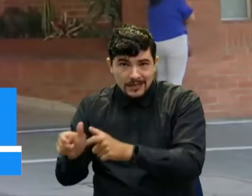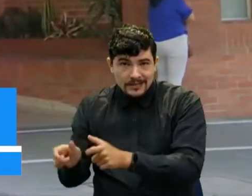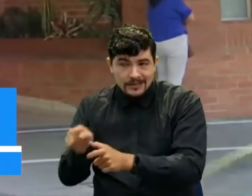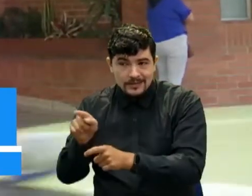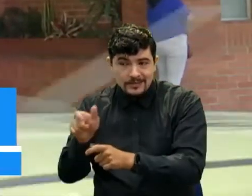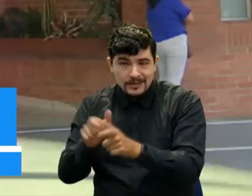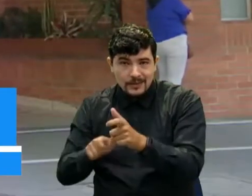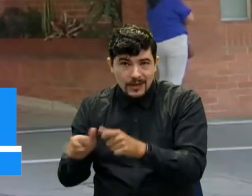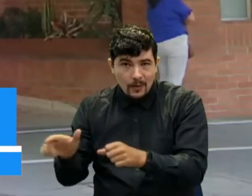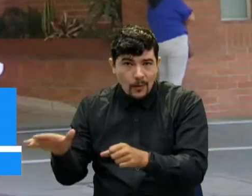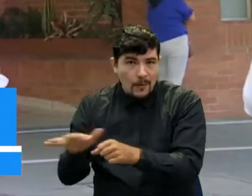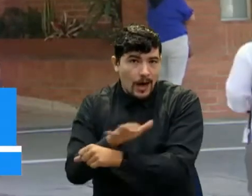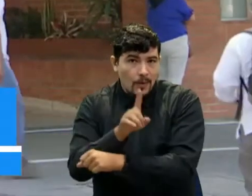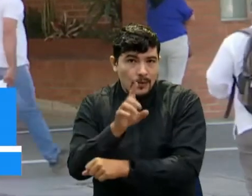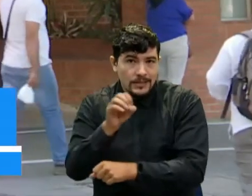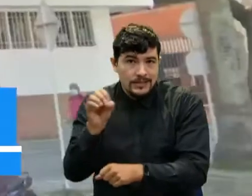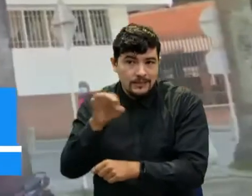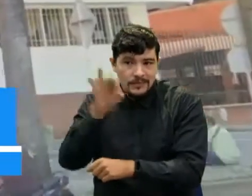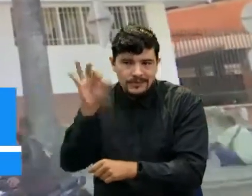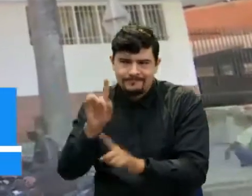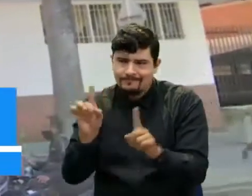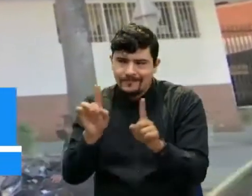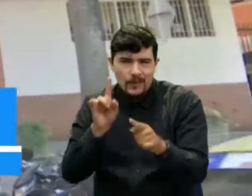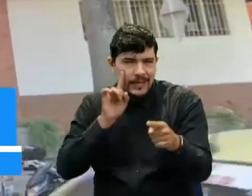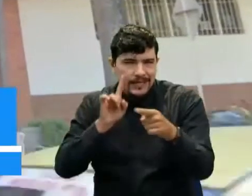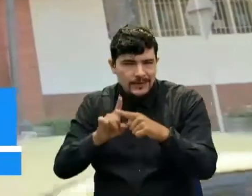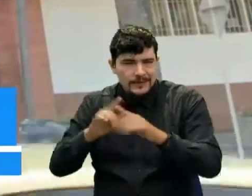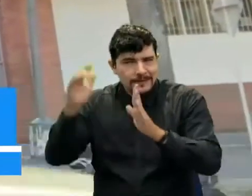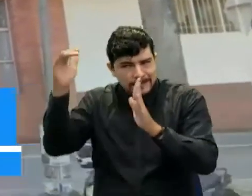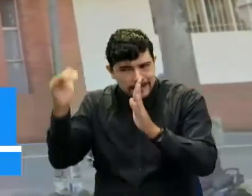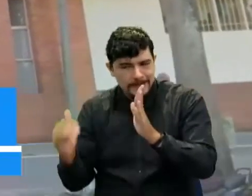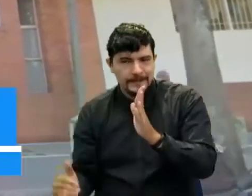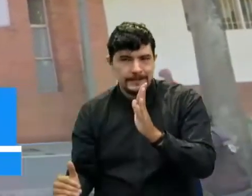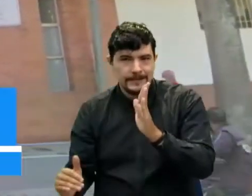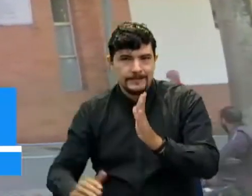% de la ocupación de camas de cuidados intensivos.